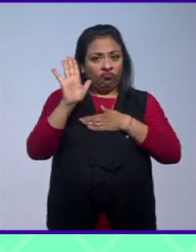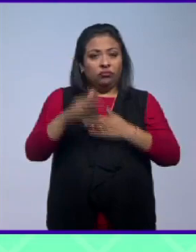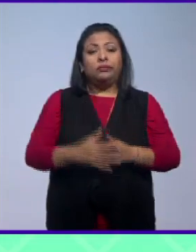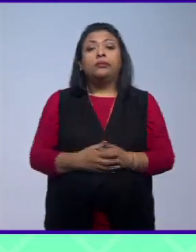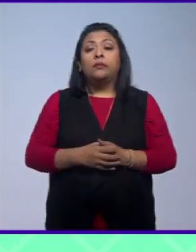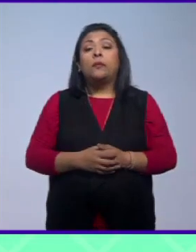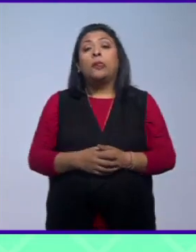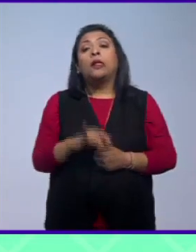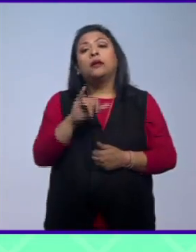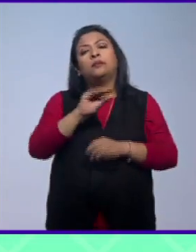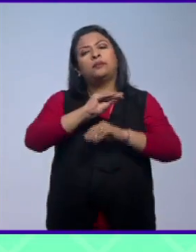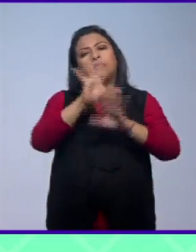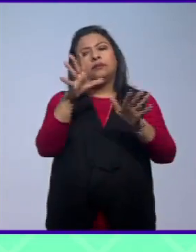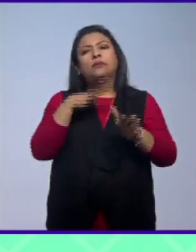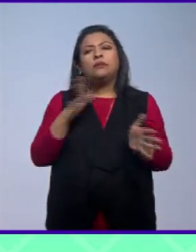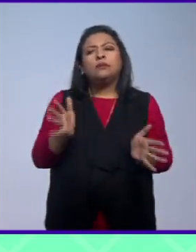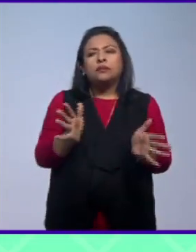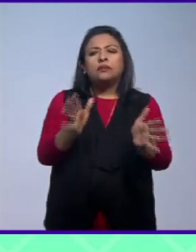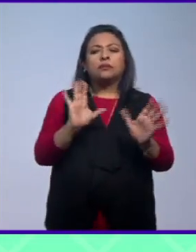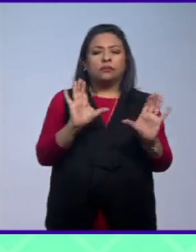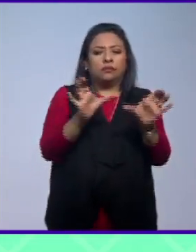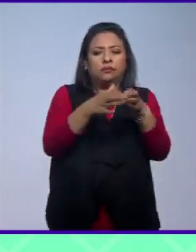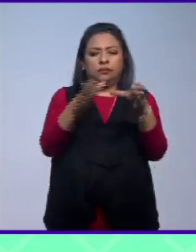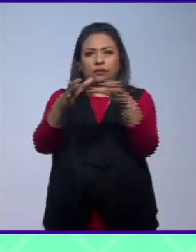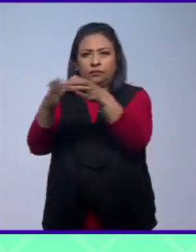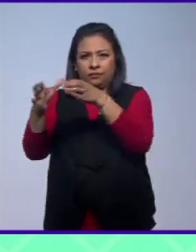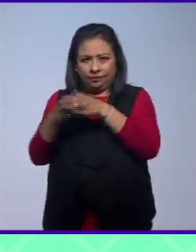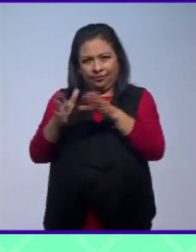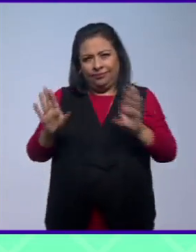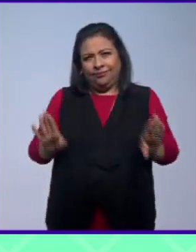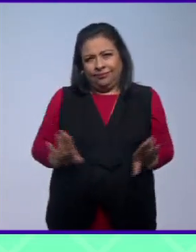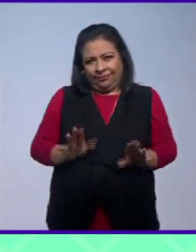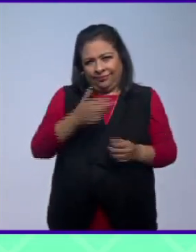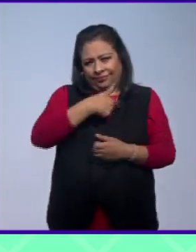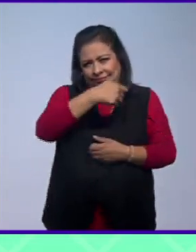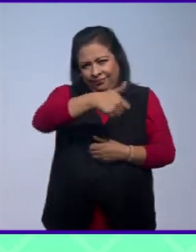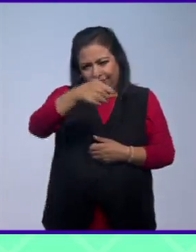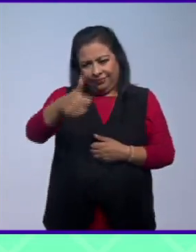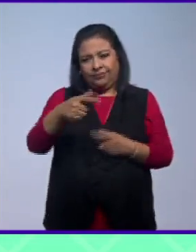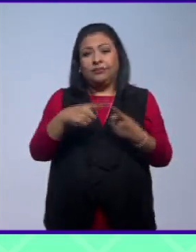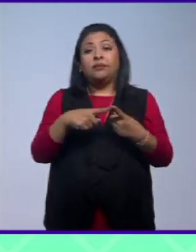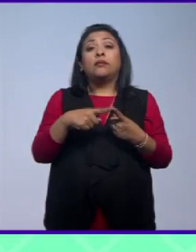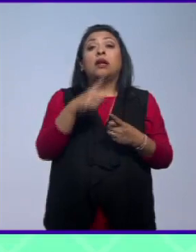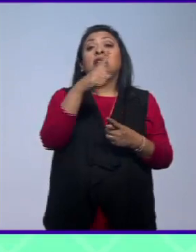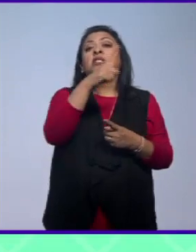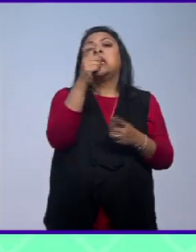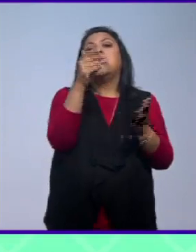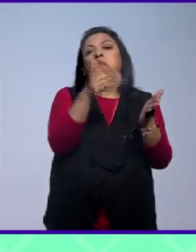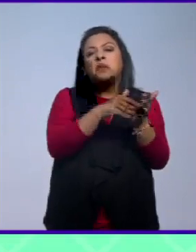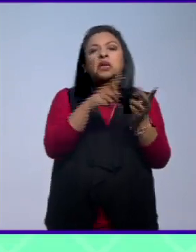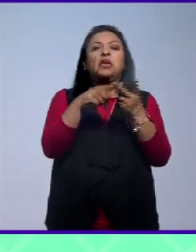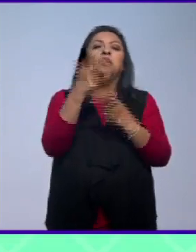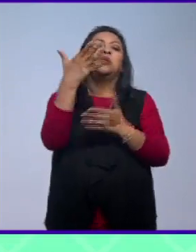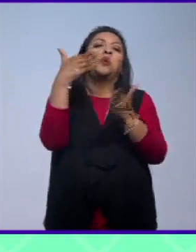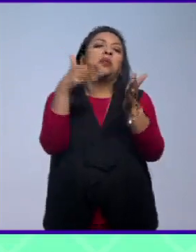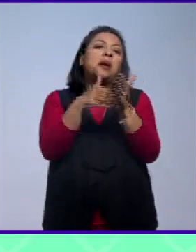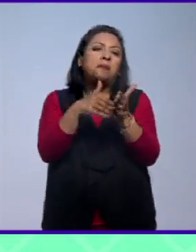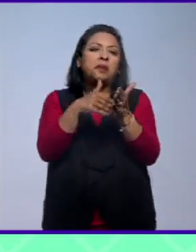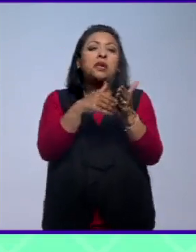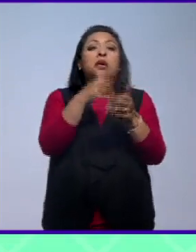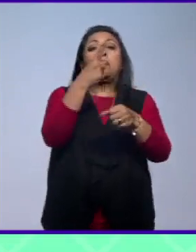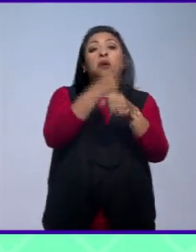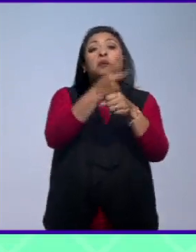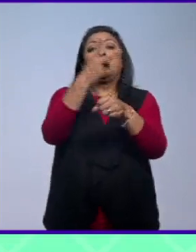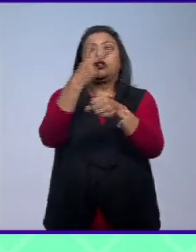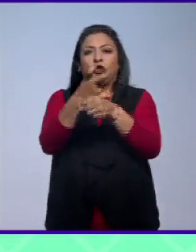Y obviamente los estímulos por categorías que son estamos hablando de 100 mil, 50 mil pesos primero y